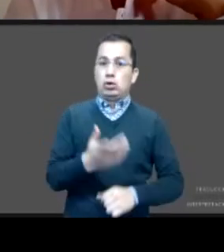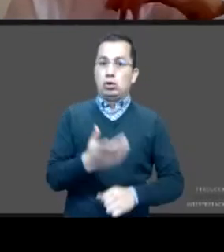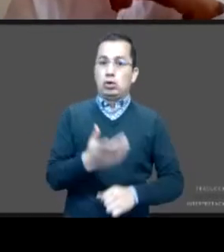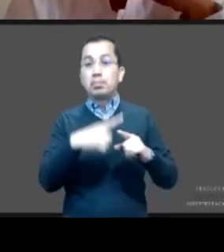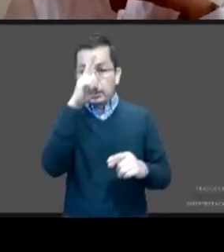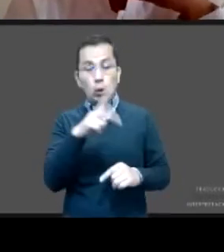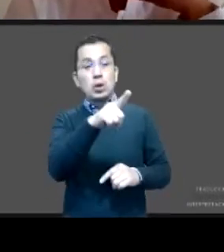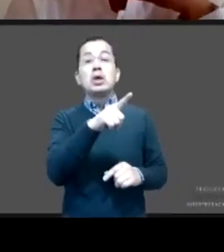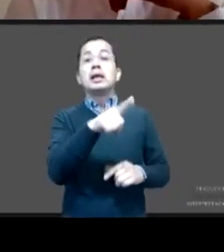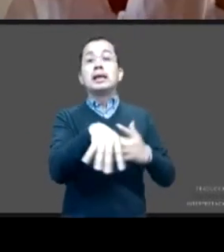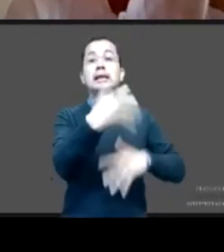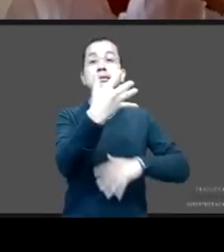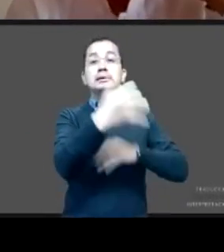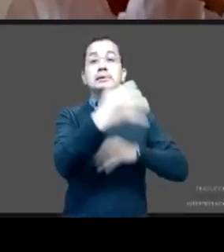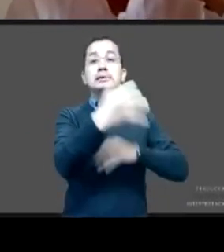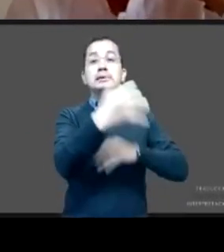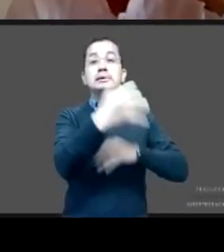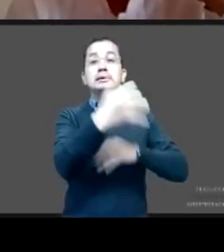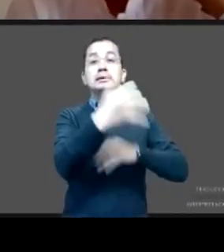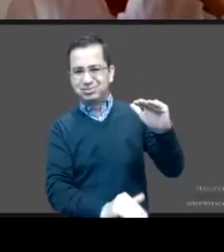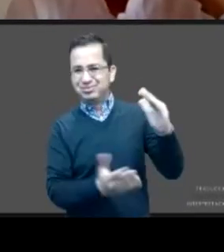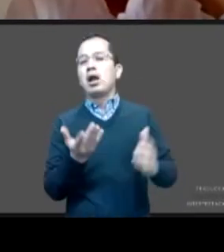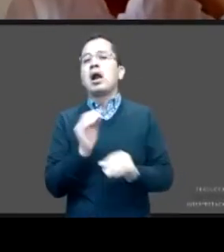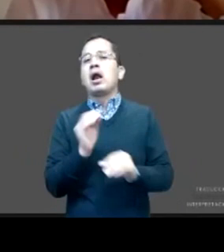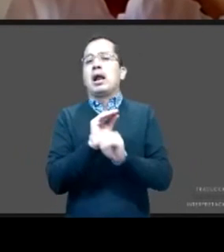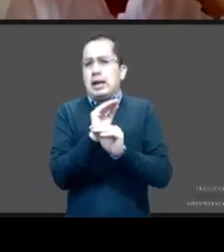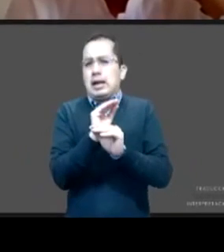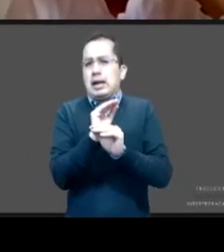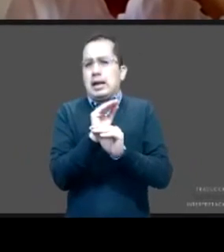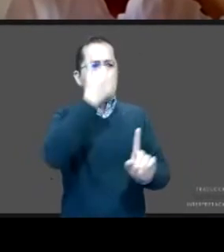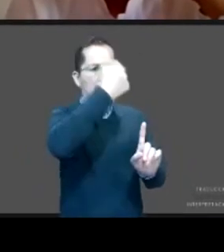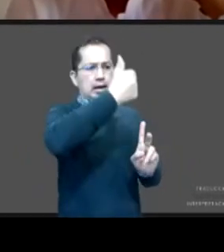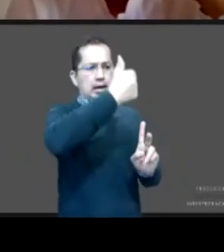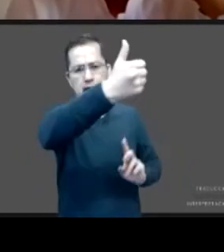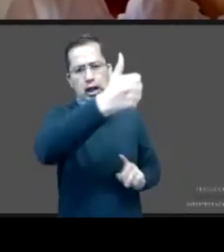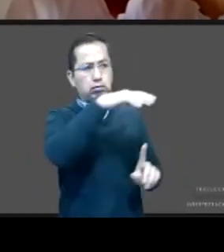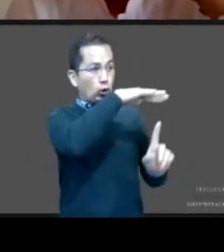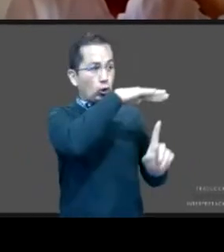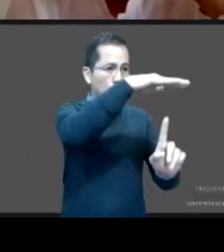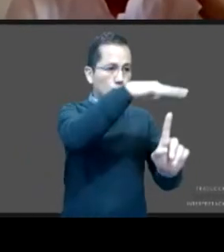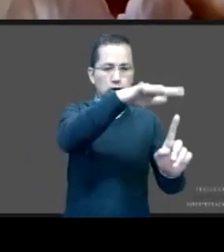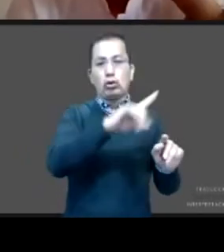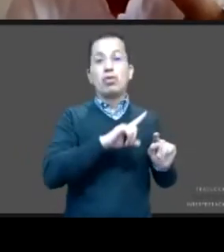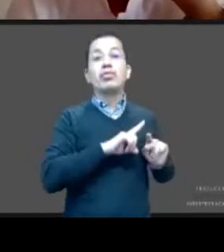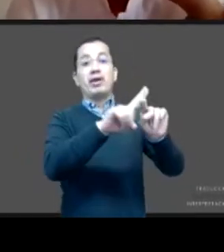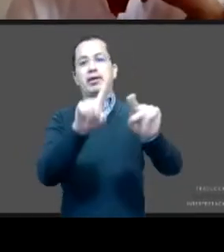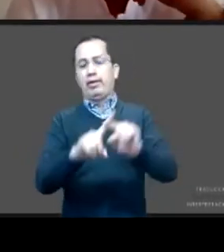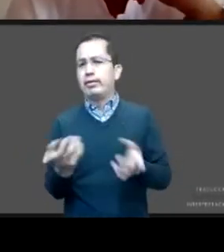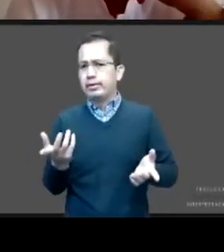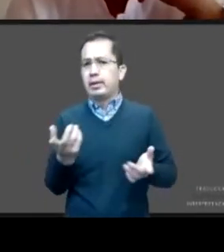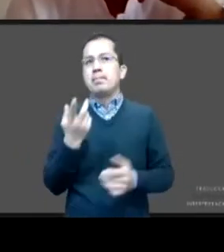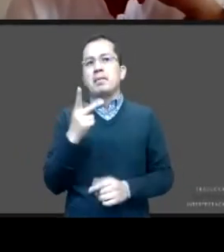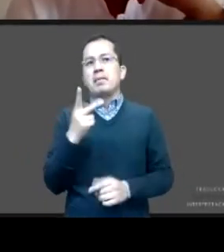son enteramente distintos, ya que estos embarazos se presupone son producto de una